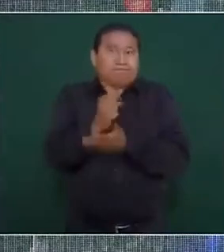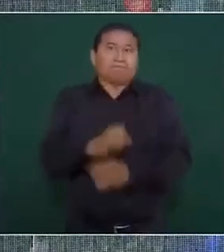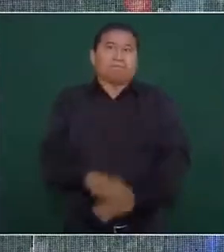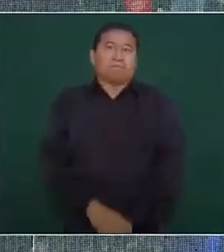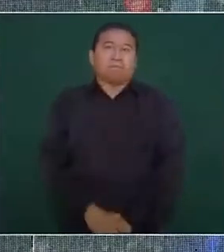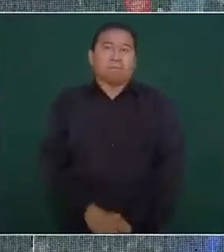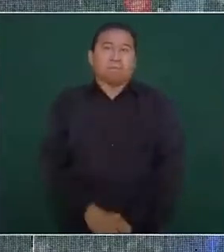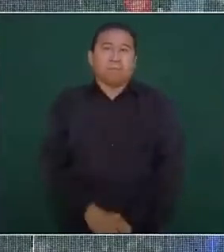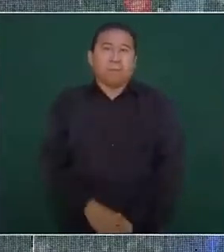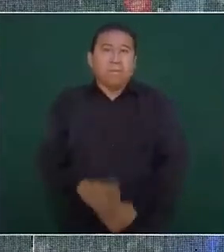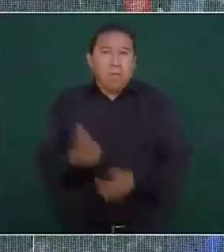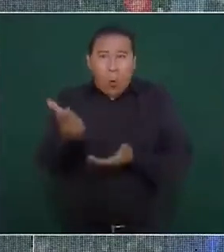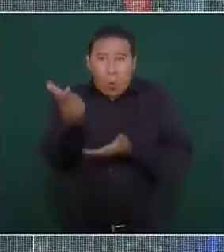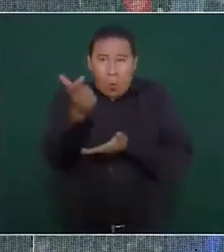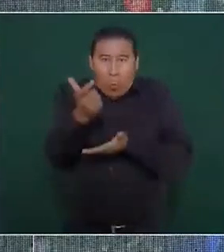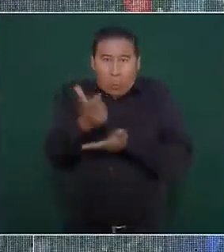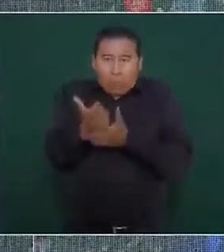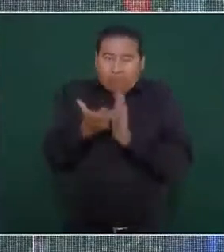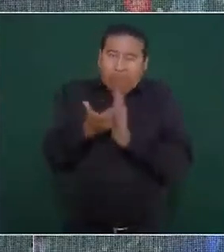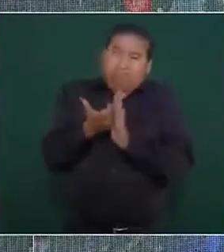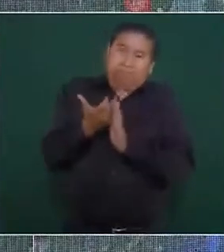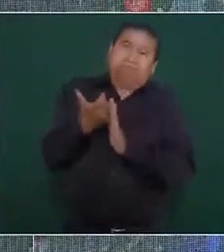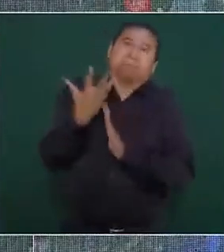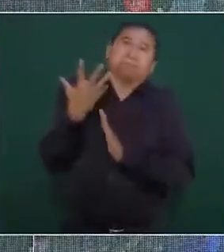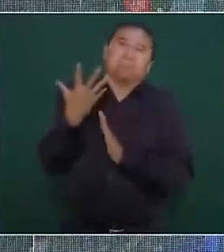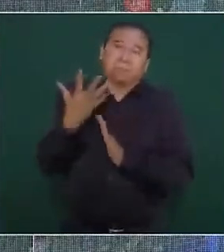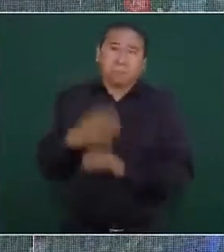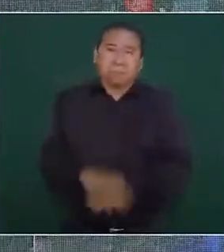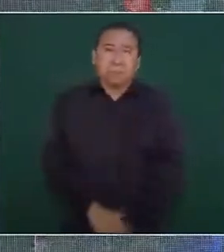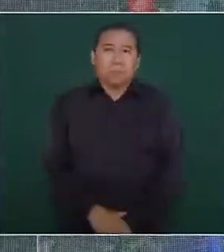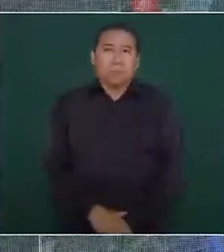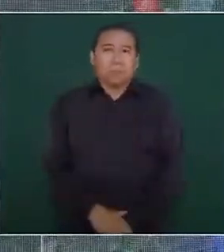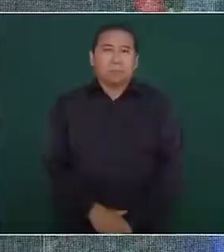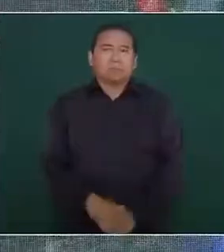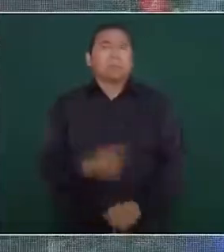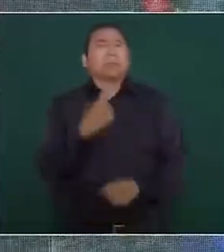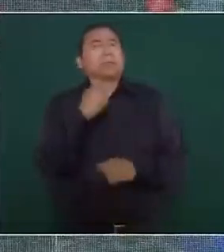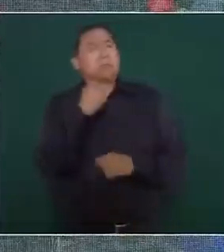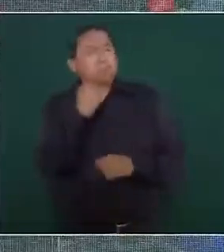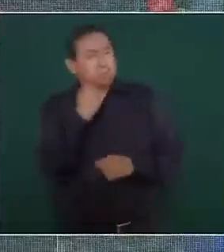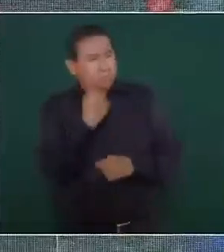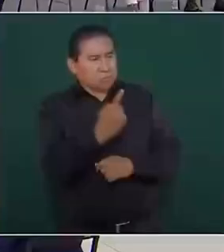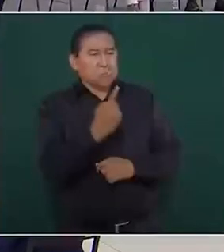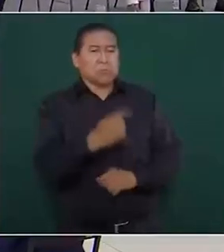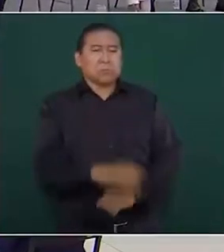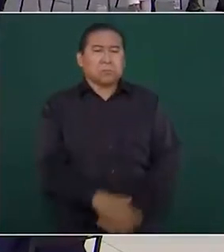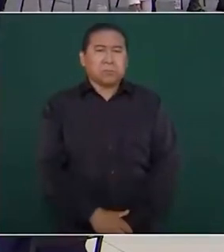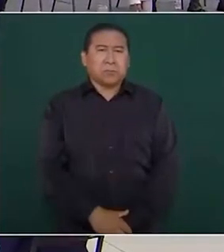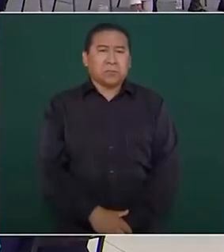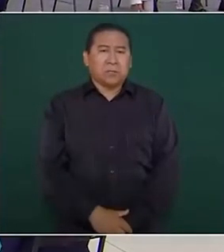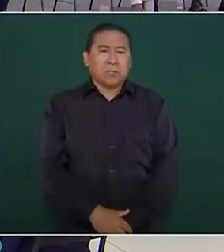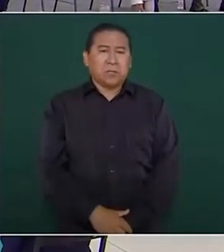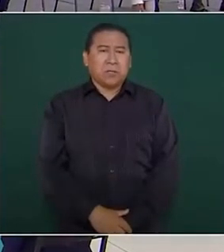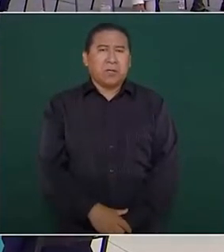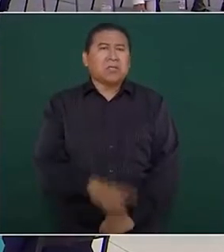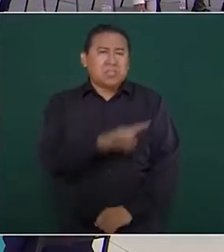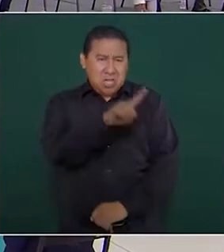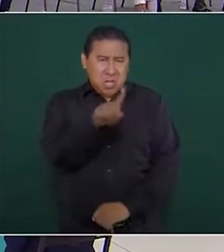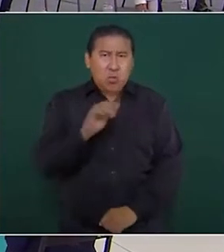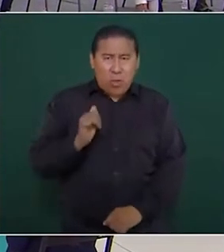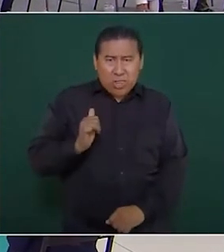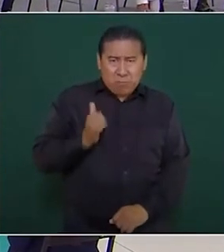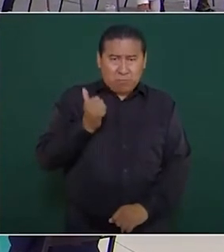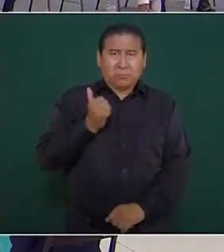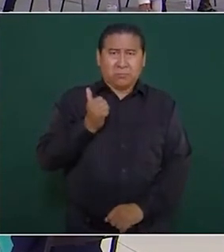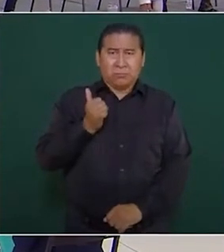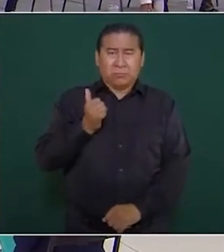cobrar muchísimo. Ya di la instrucción de que donde hay esos abusos,